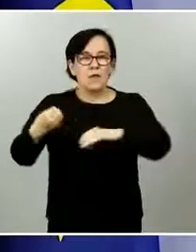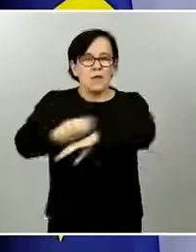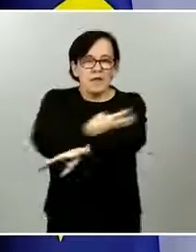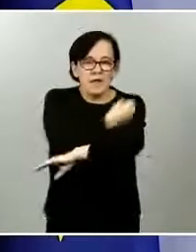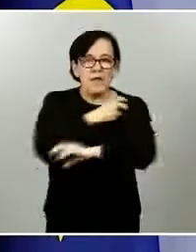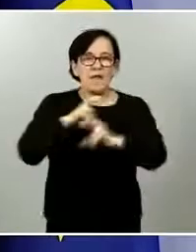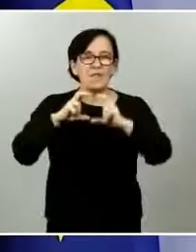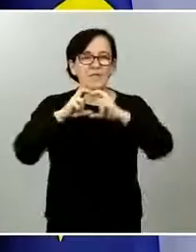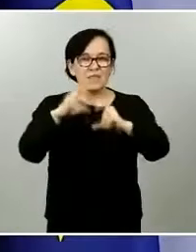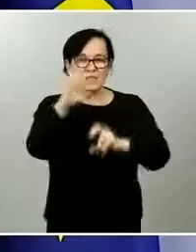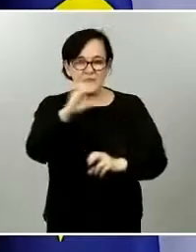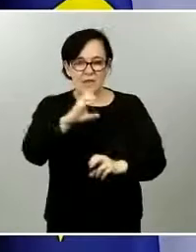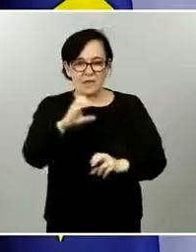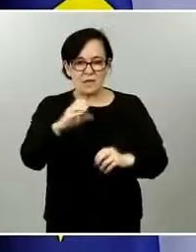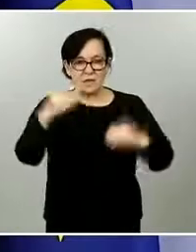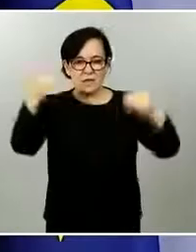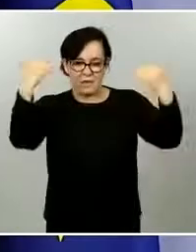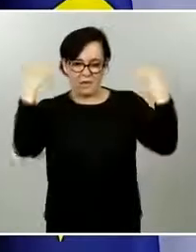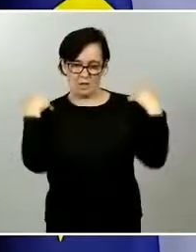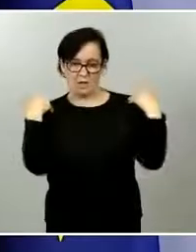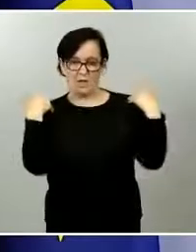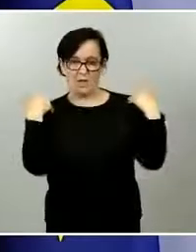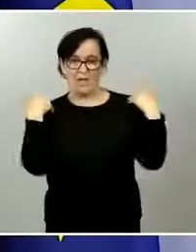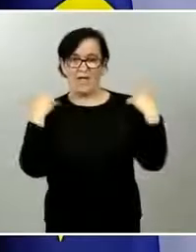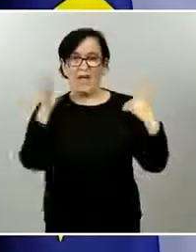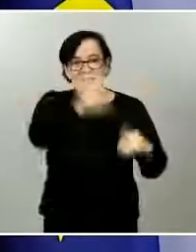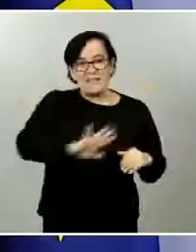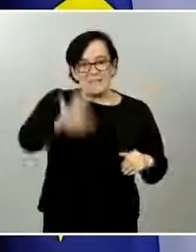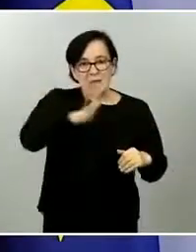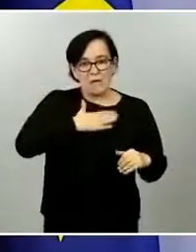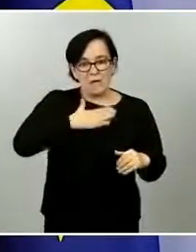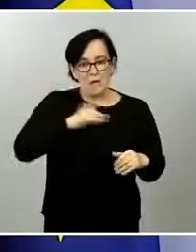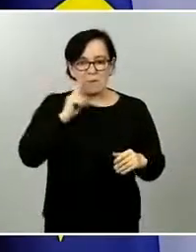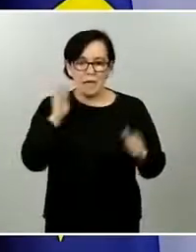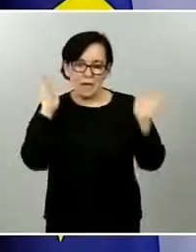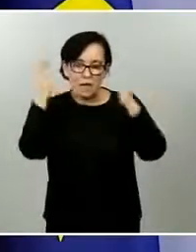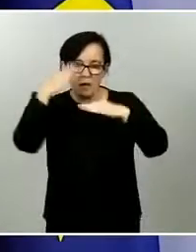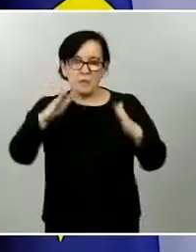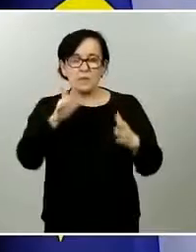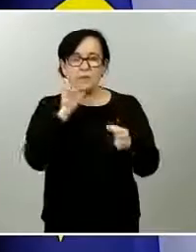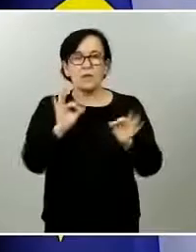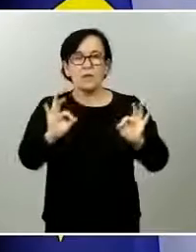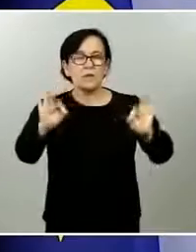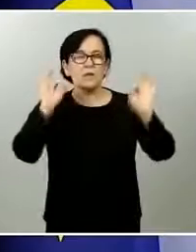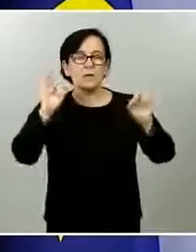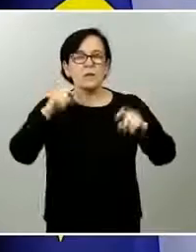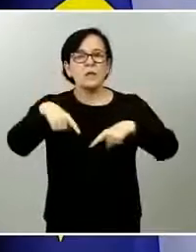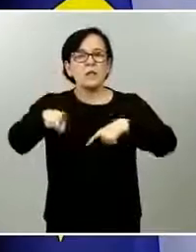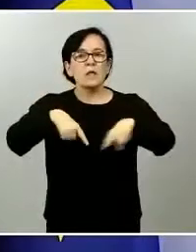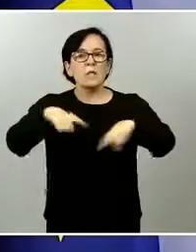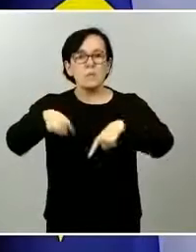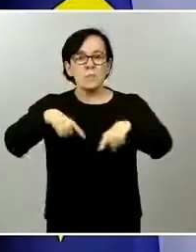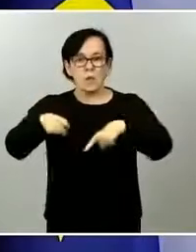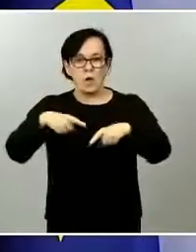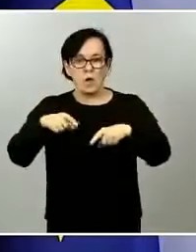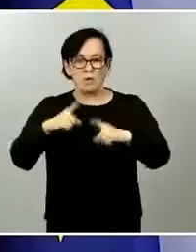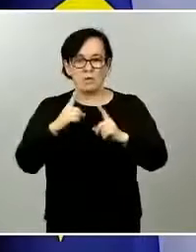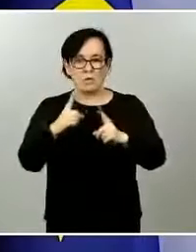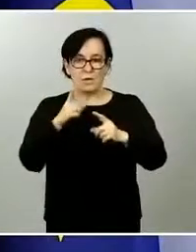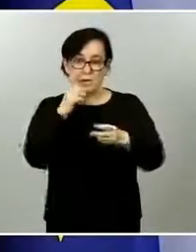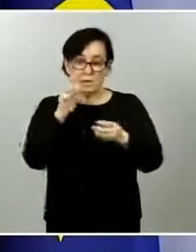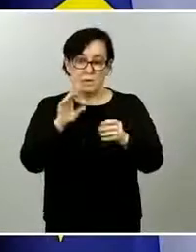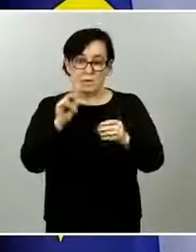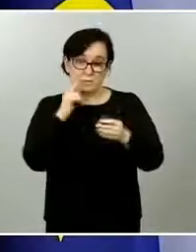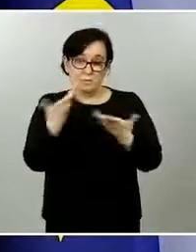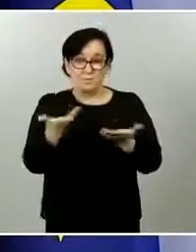con visera o usen mascarilla o residen en el mismo municipio. Se incrementa la oferta de servicios ferroviarios en cercanías de